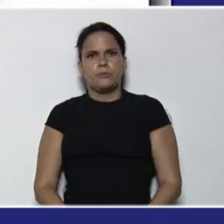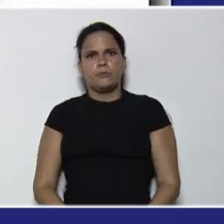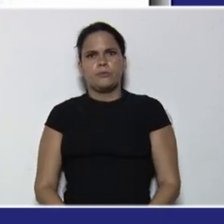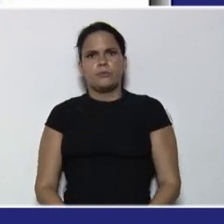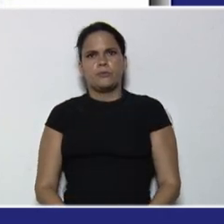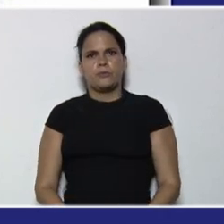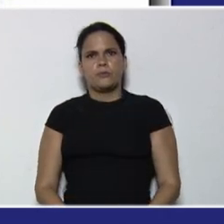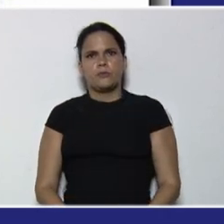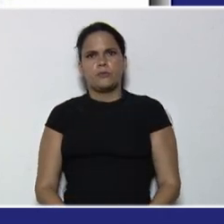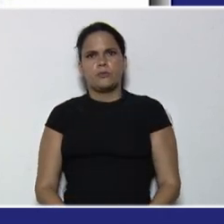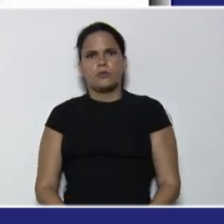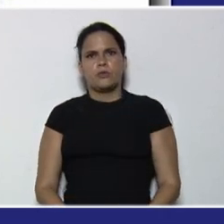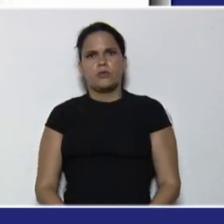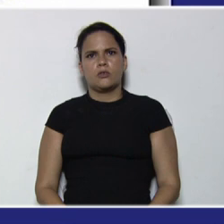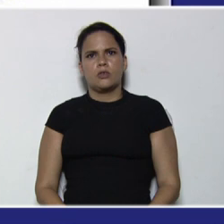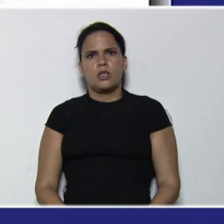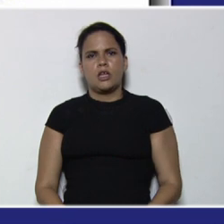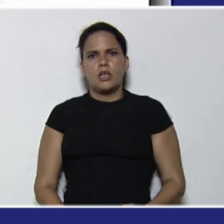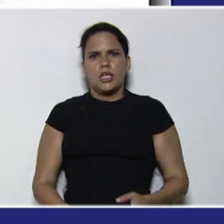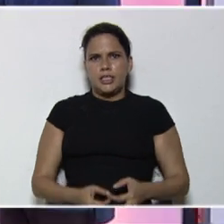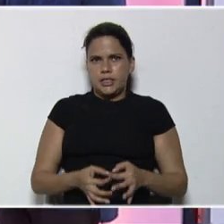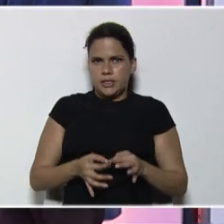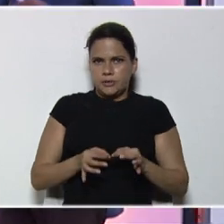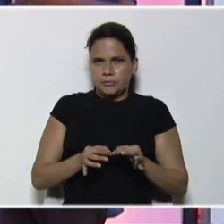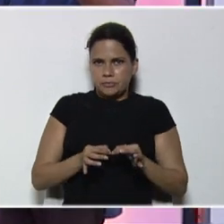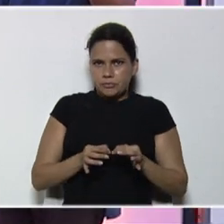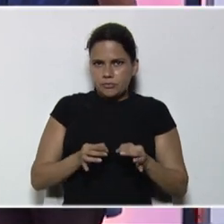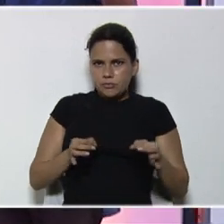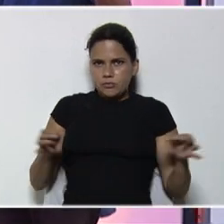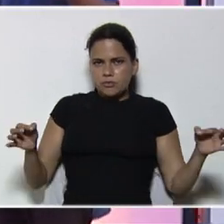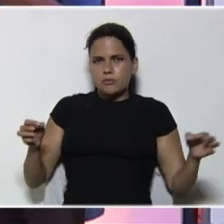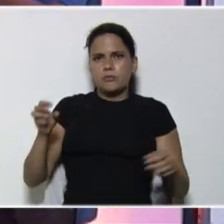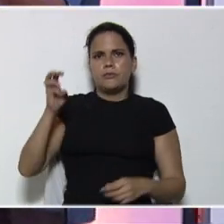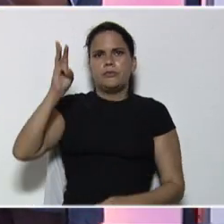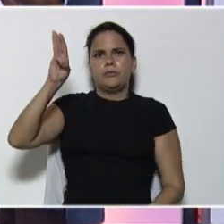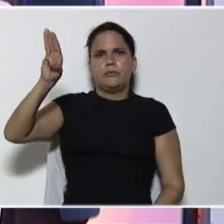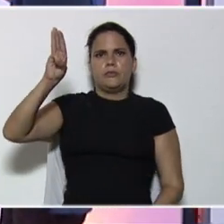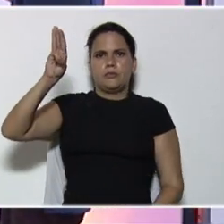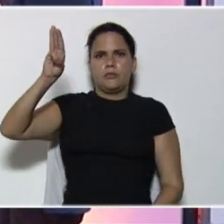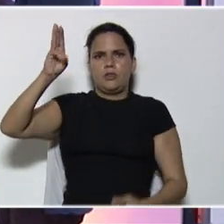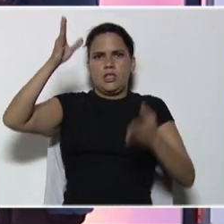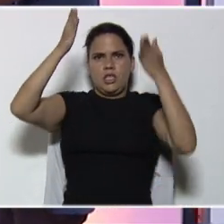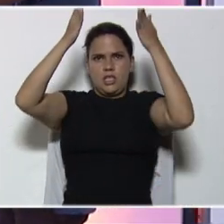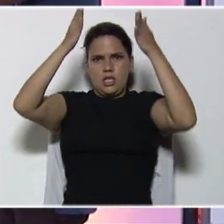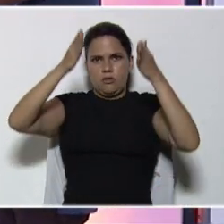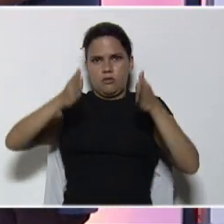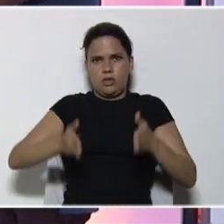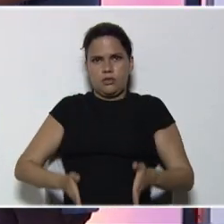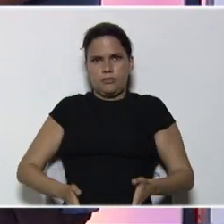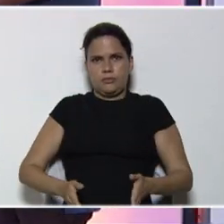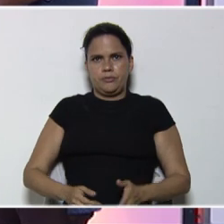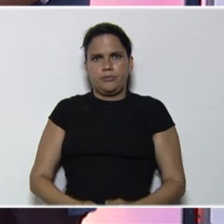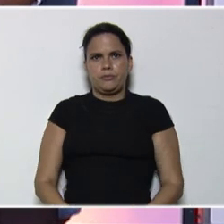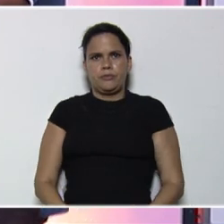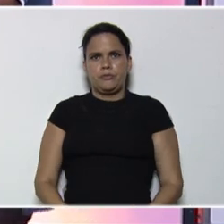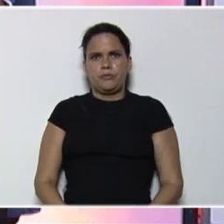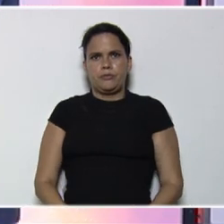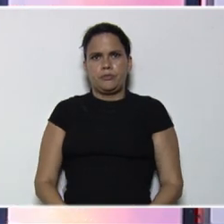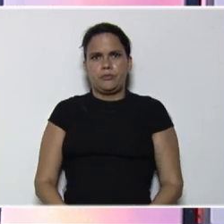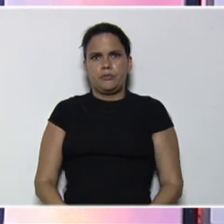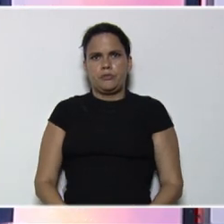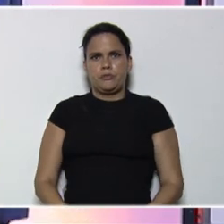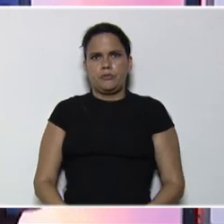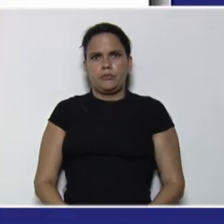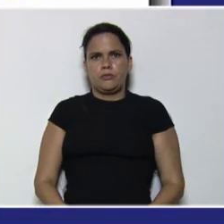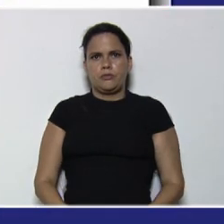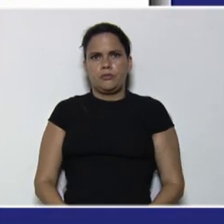del otro, rectas perpendiculares, estamos en diagonales, ahí estamos, cuando cruzamos